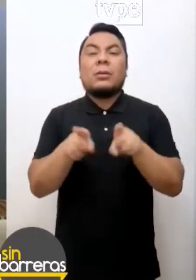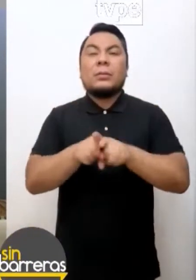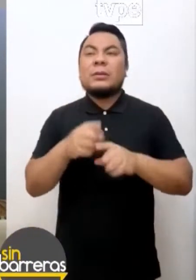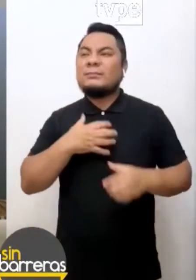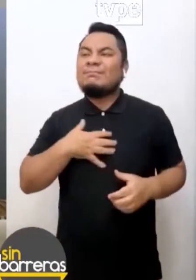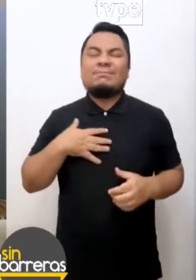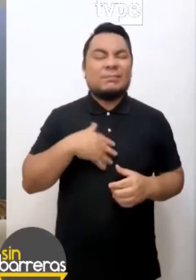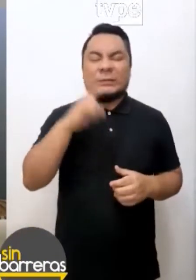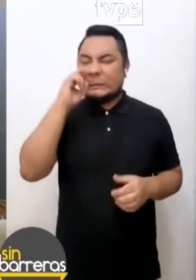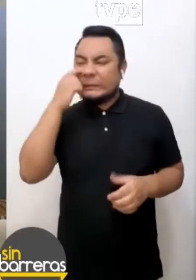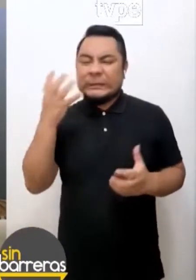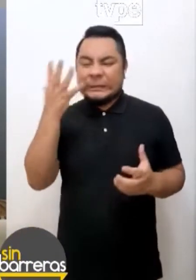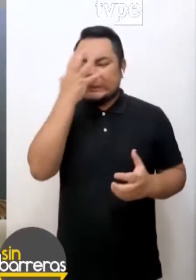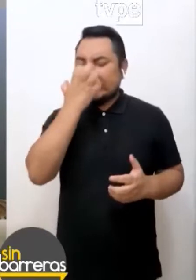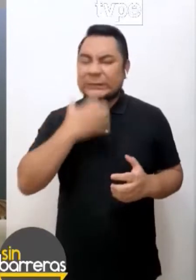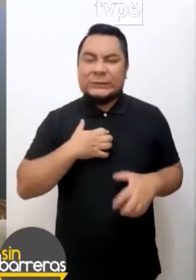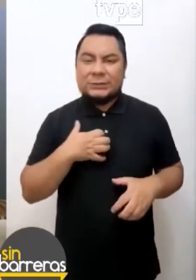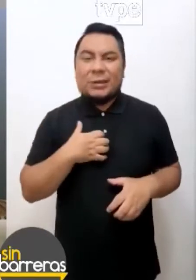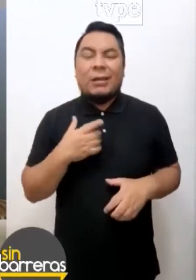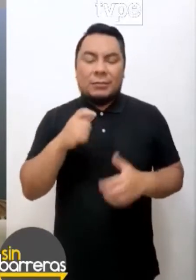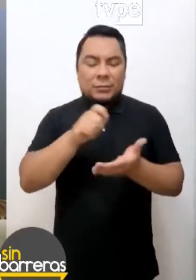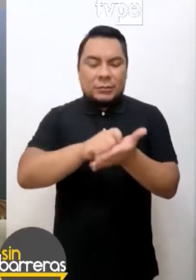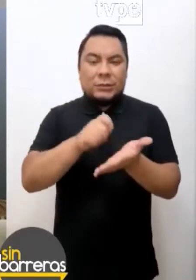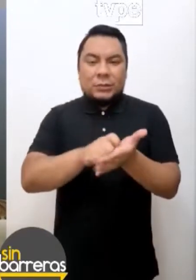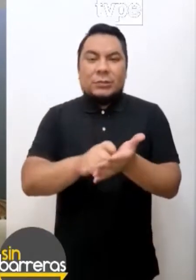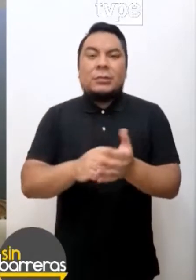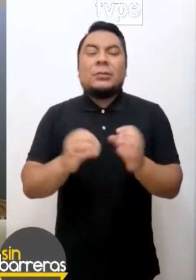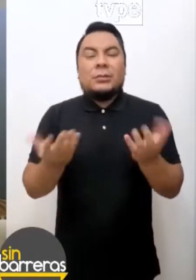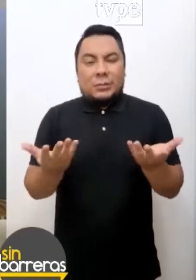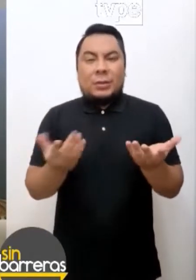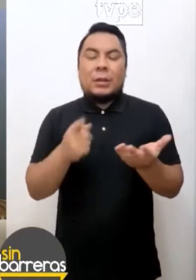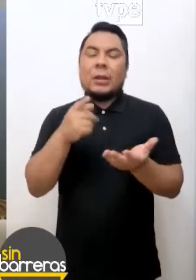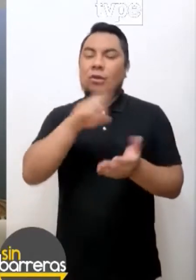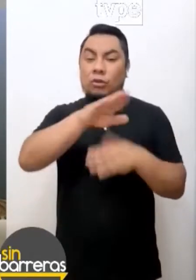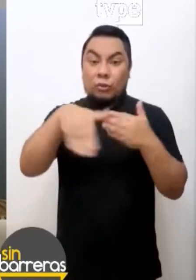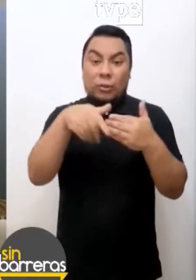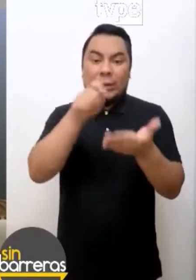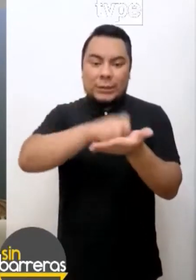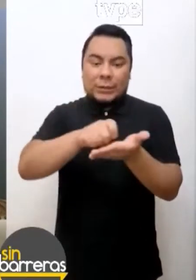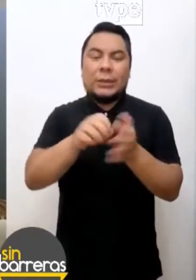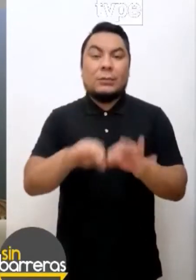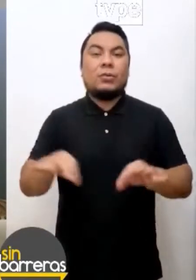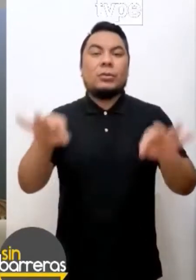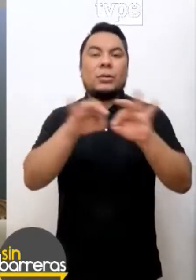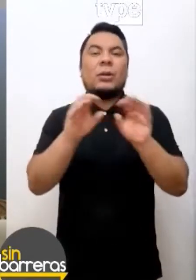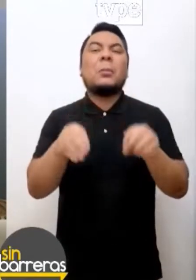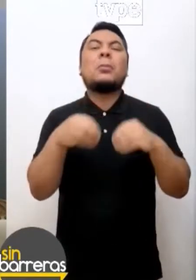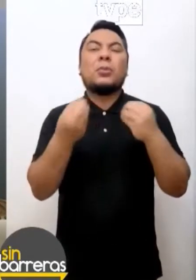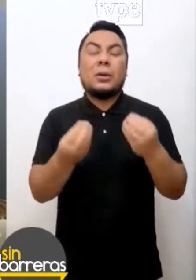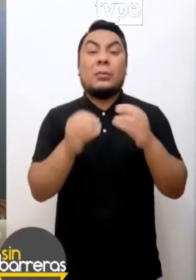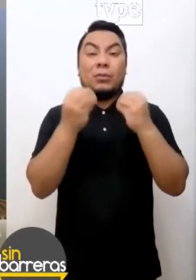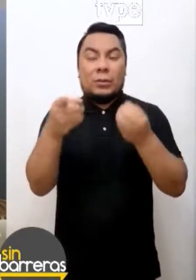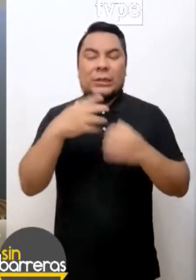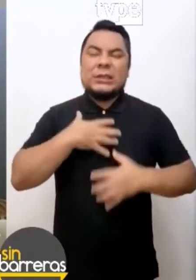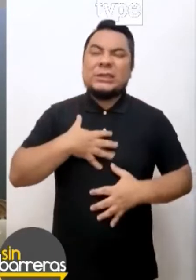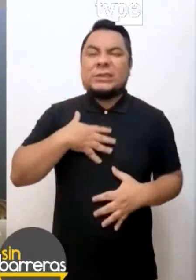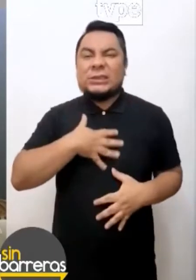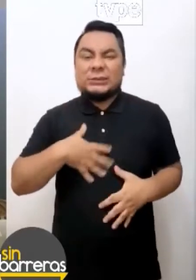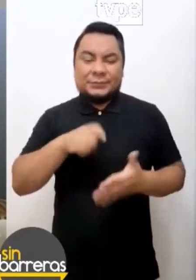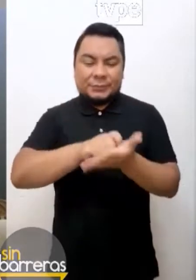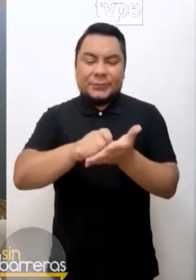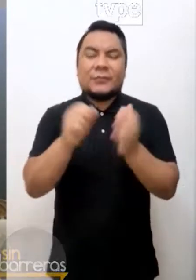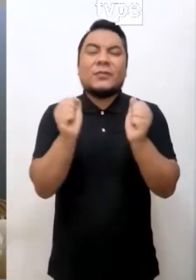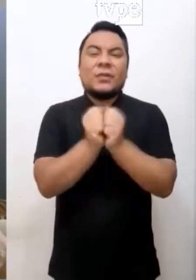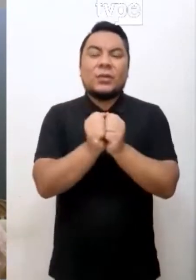inclusive las emociones, las sensaciones y sentimientos que acompañan a la ansiedad. ¿Por qué? Porque la ansiedad